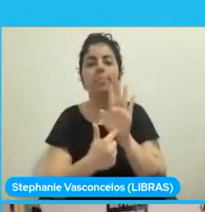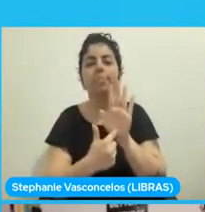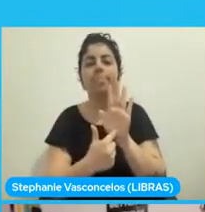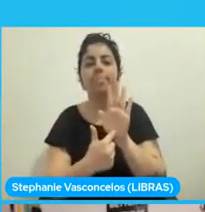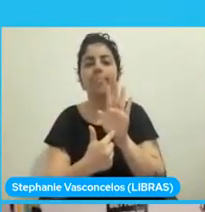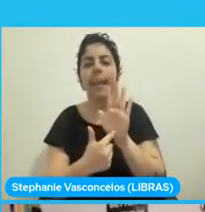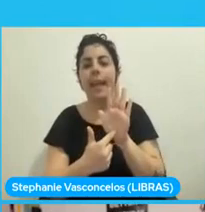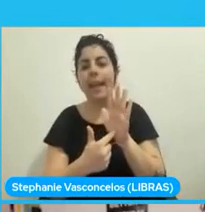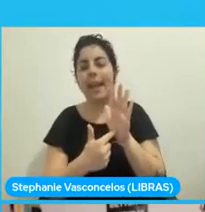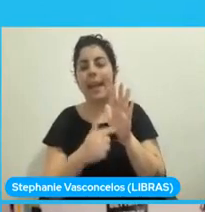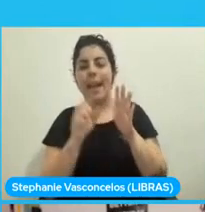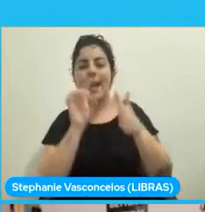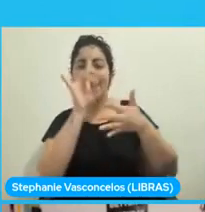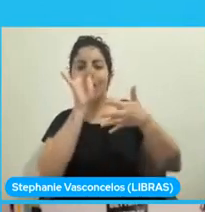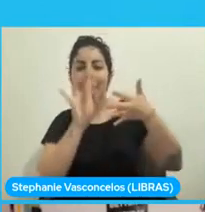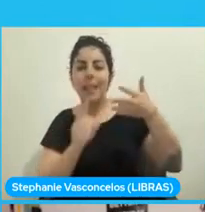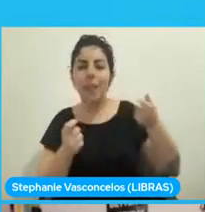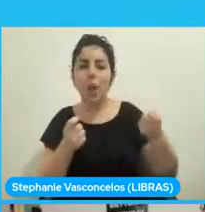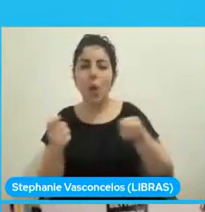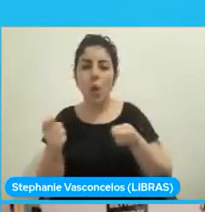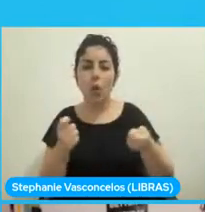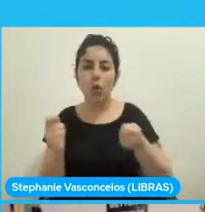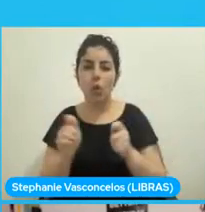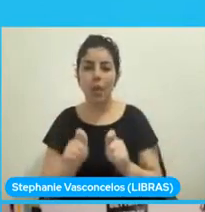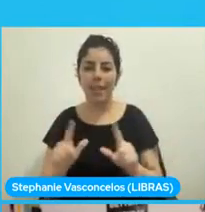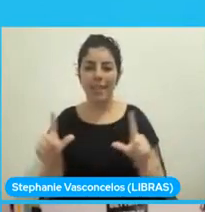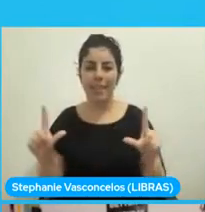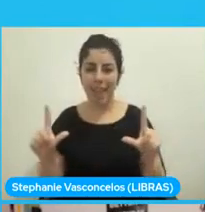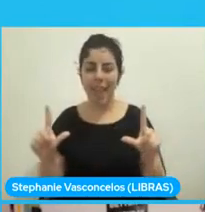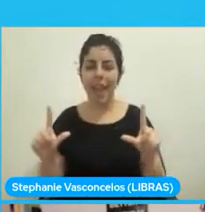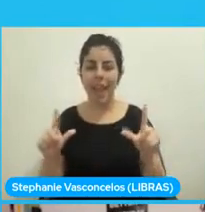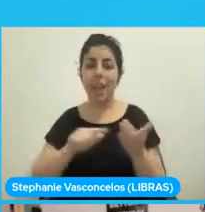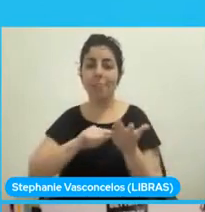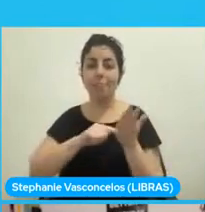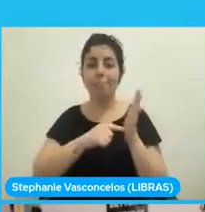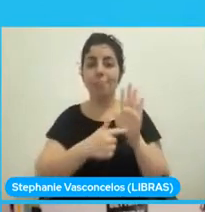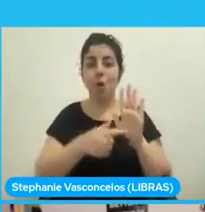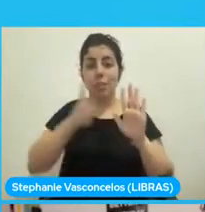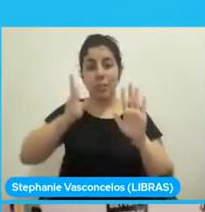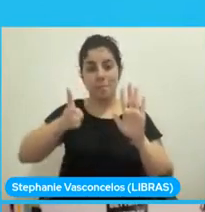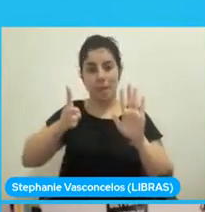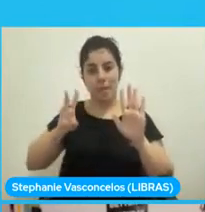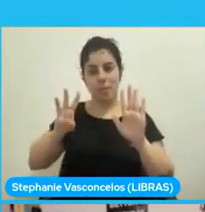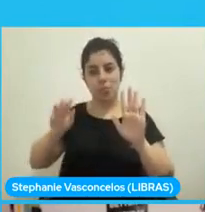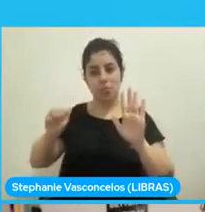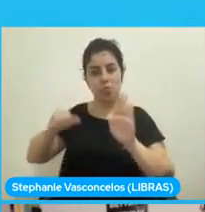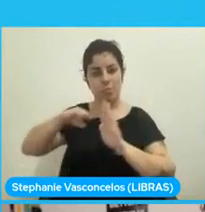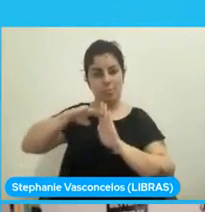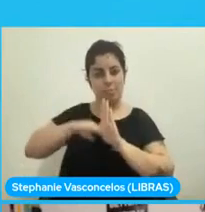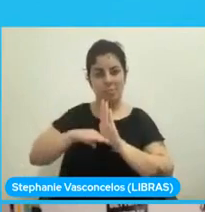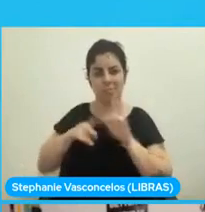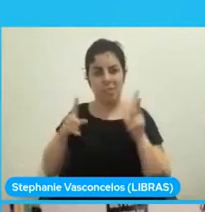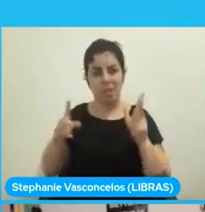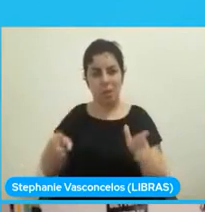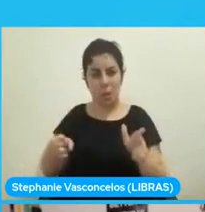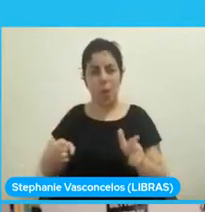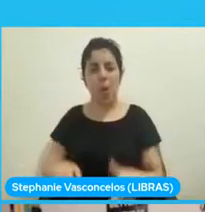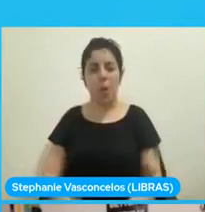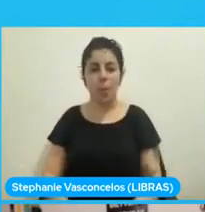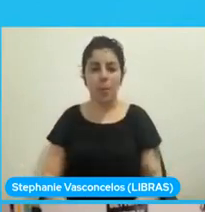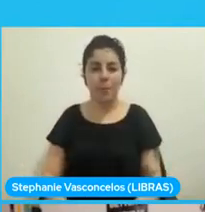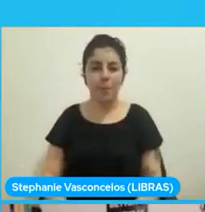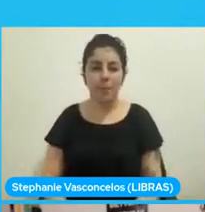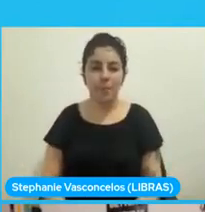que se presenta en pantalla es impreso por las mismas instrucciones de WebAssembly. Existe la que son por templates,